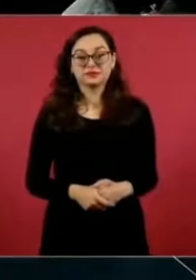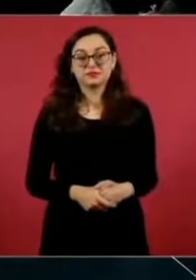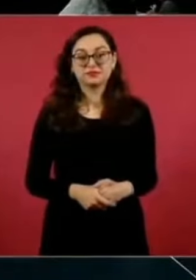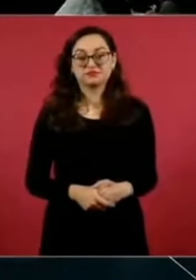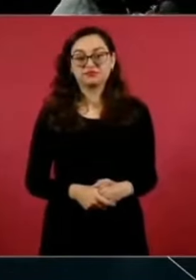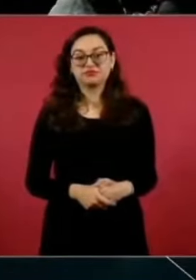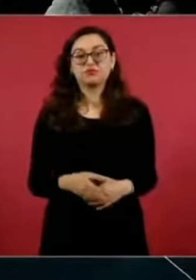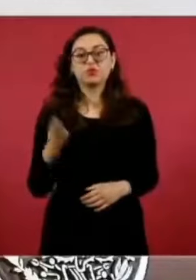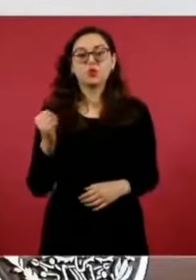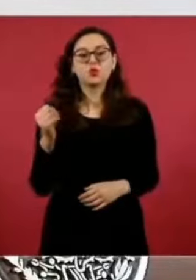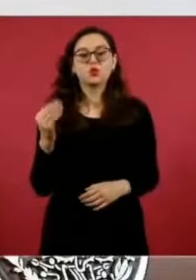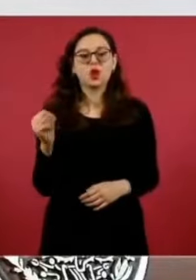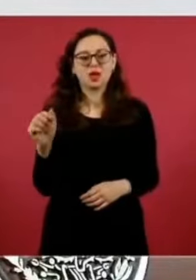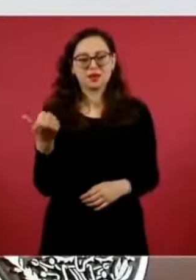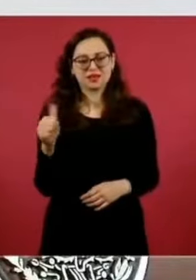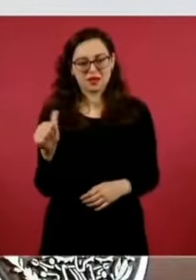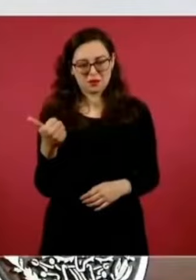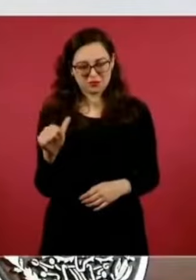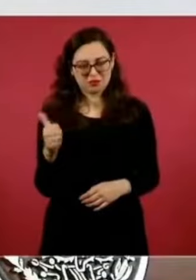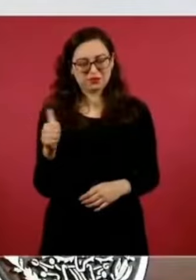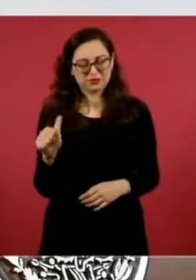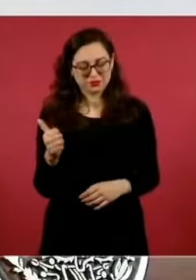9 de agosto, lo vamos a inaugurar.